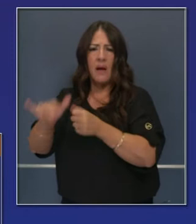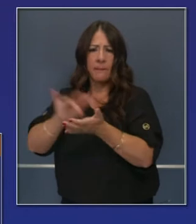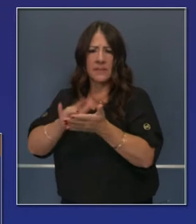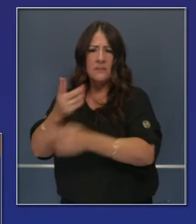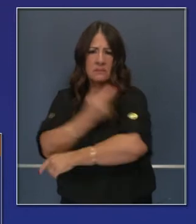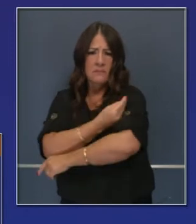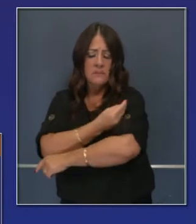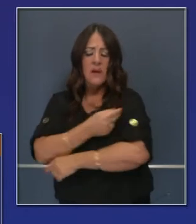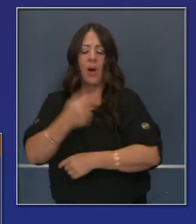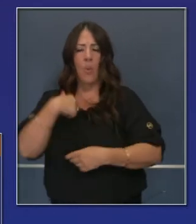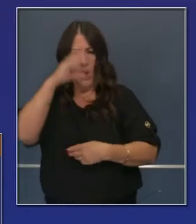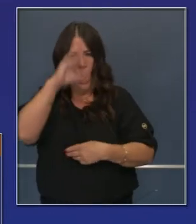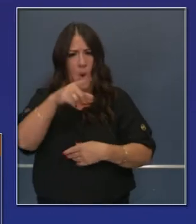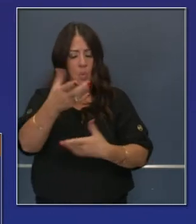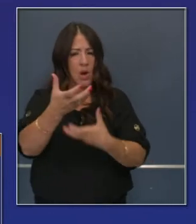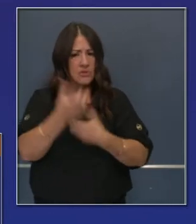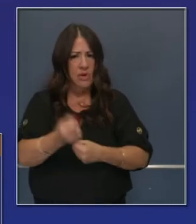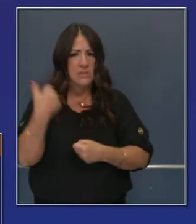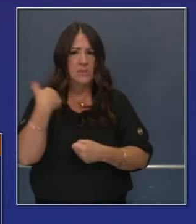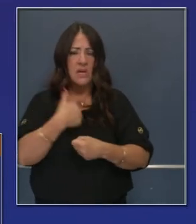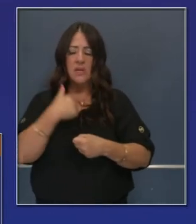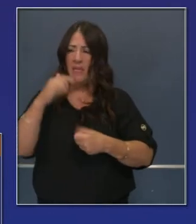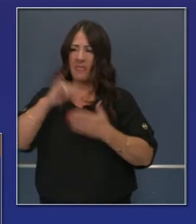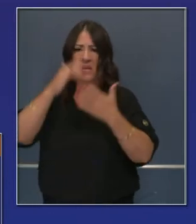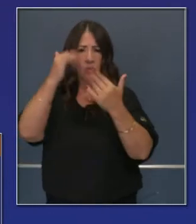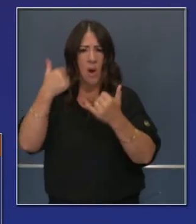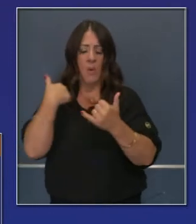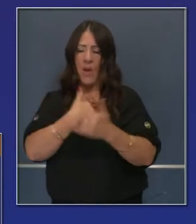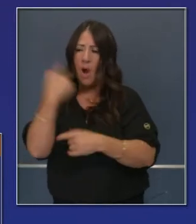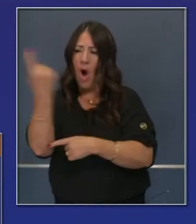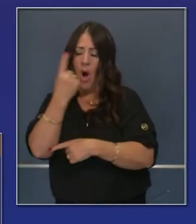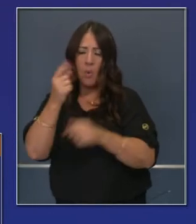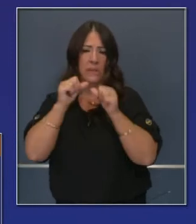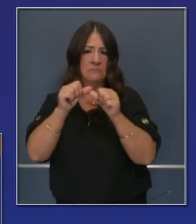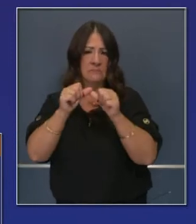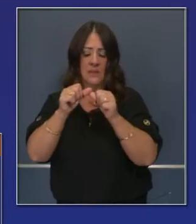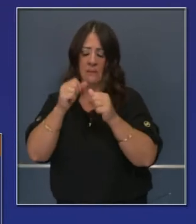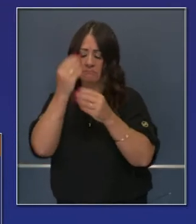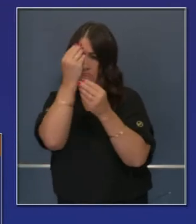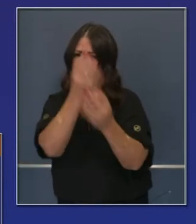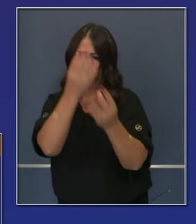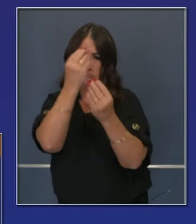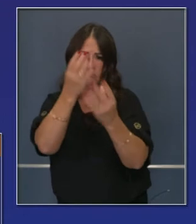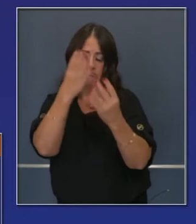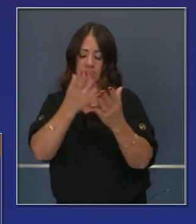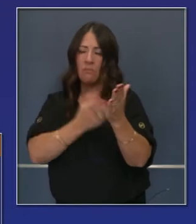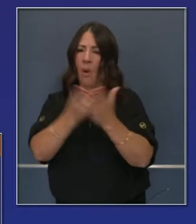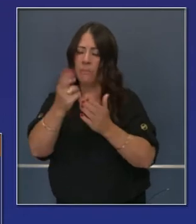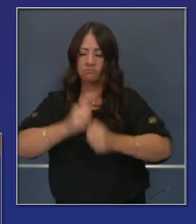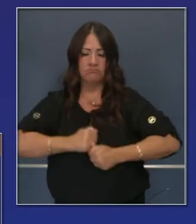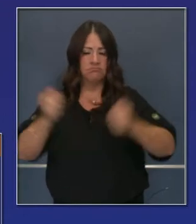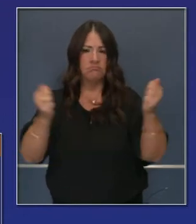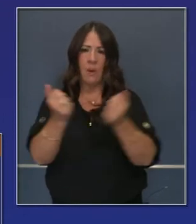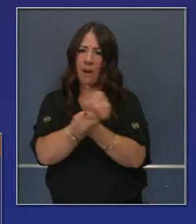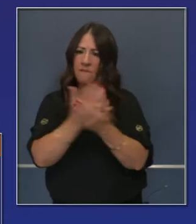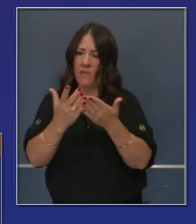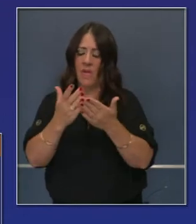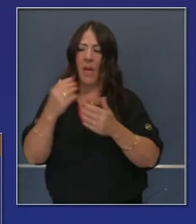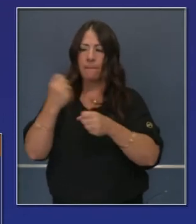asegurarnos de que haya confianza siendo transparentes y estemos